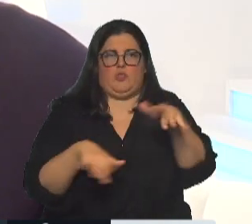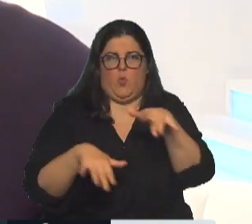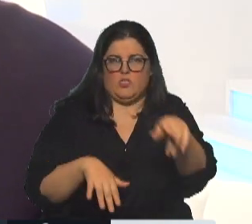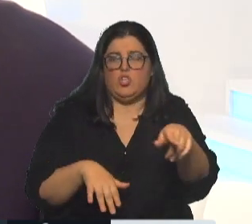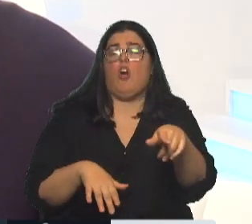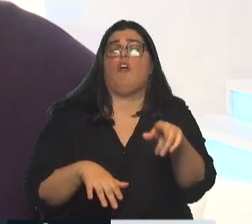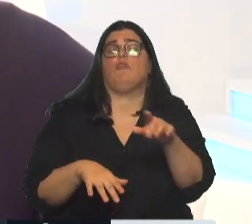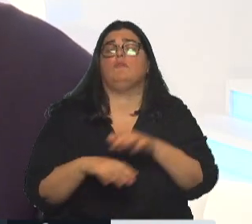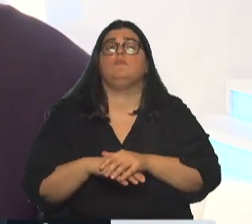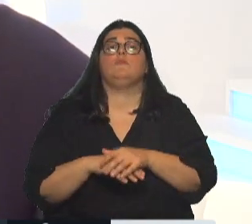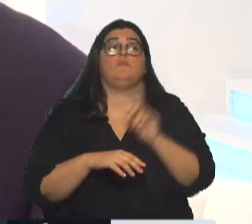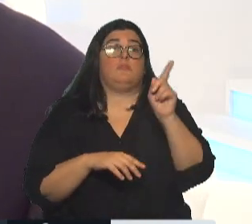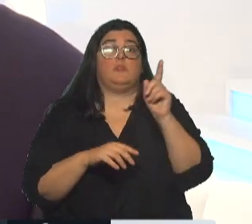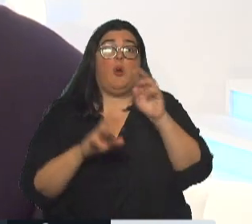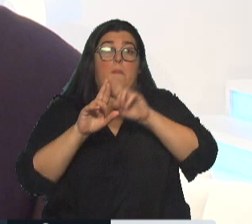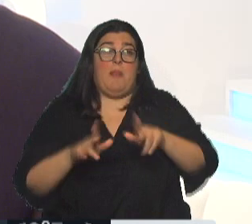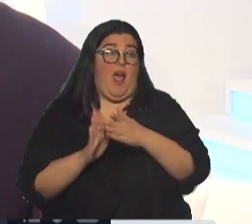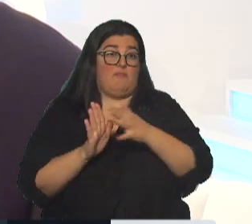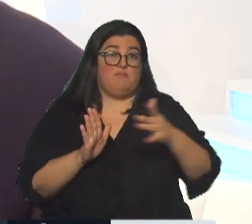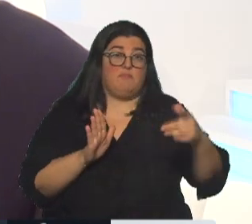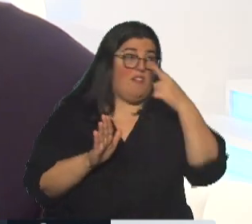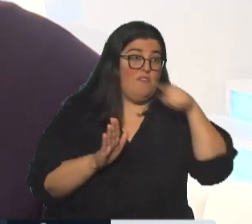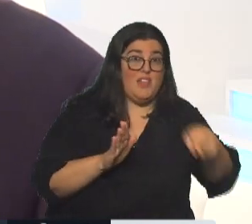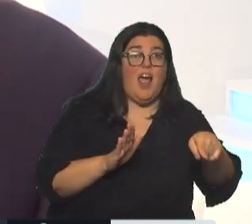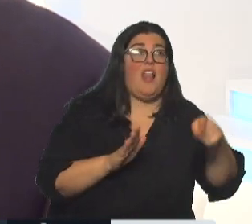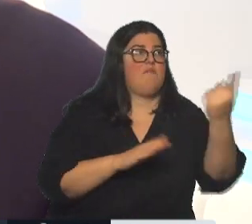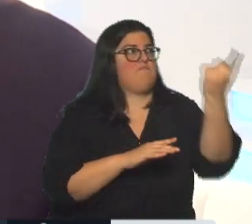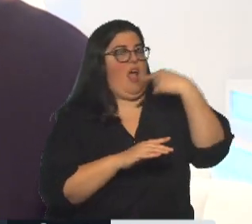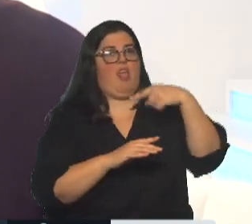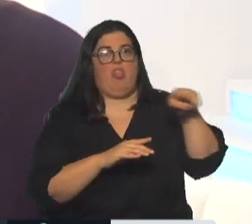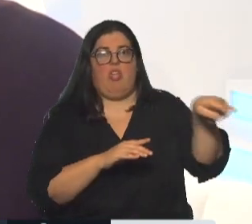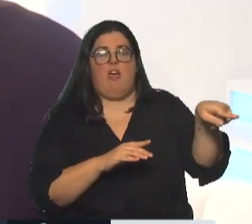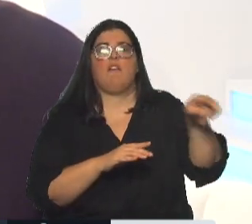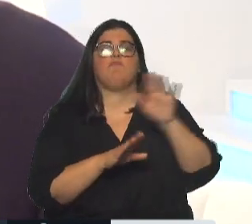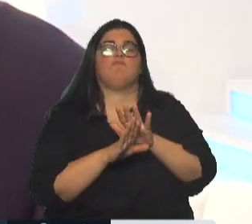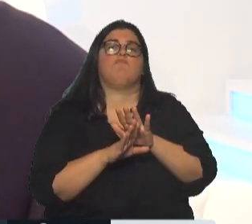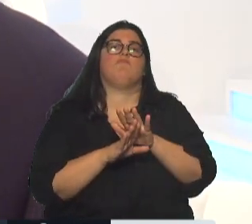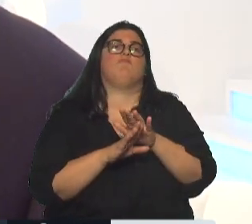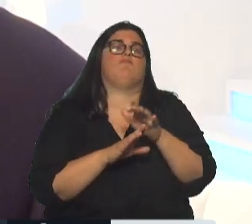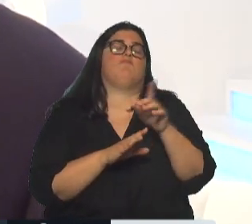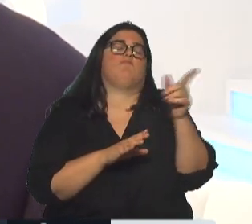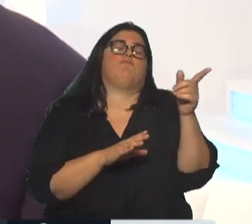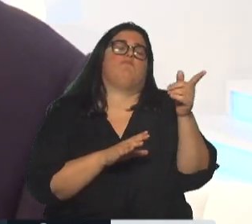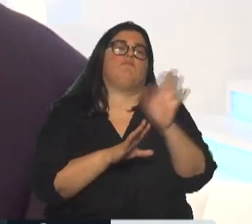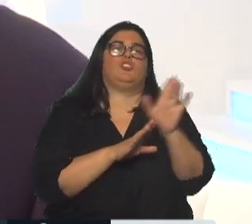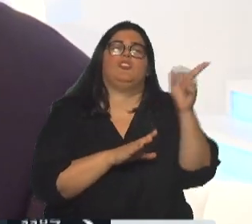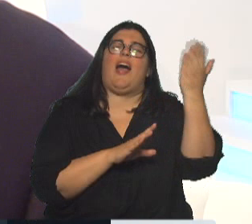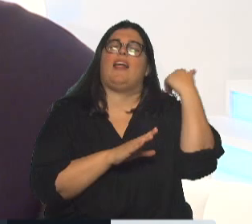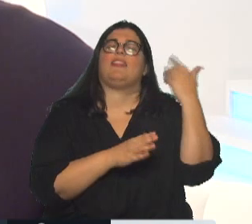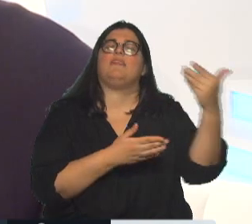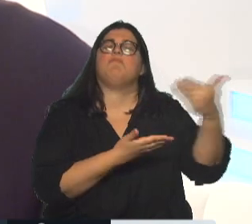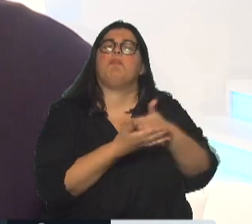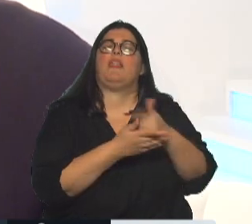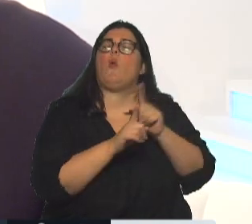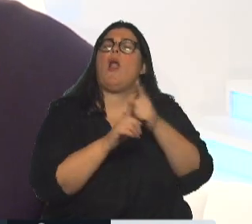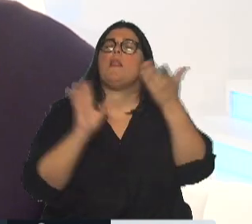pudieron imponer su condición en la quinta parte de lo que pretendían, porque arrancaron planteando esto que plantea